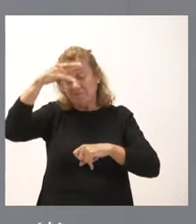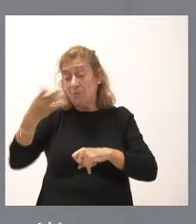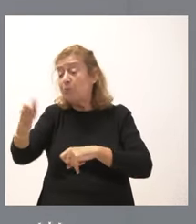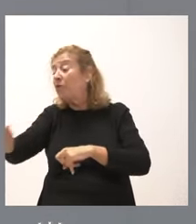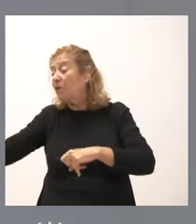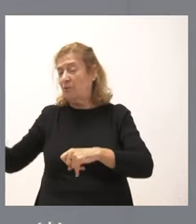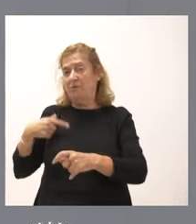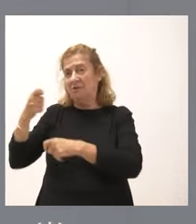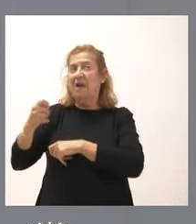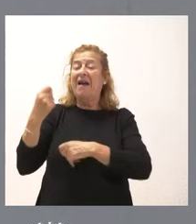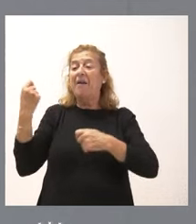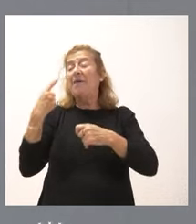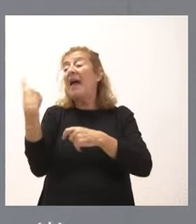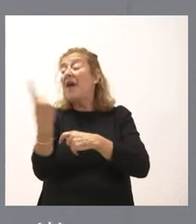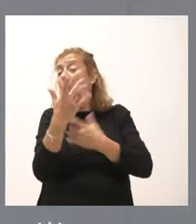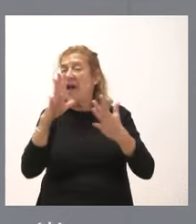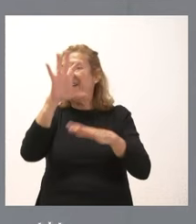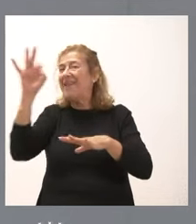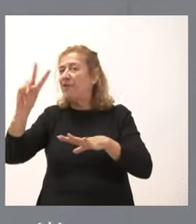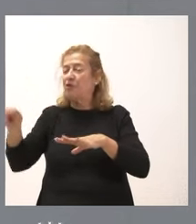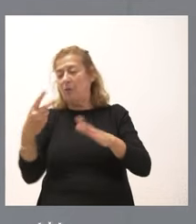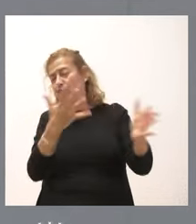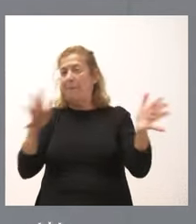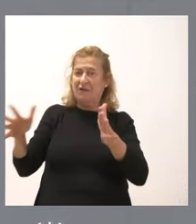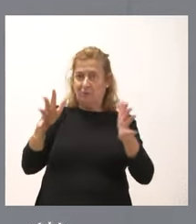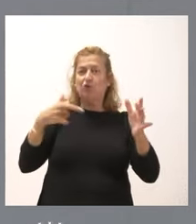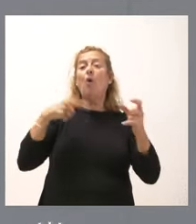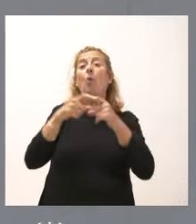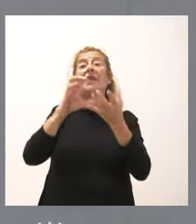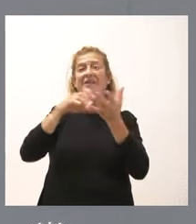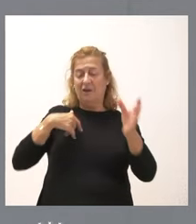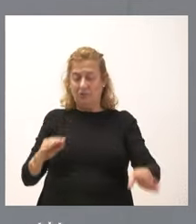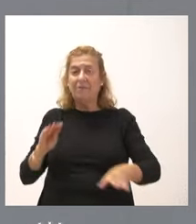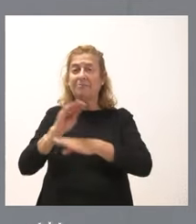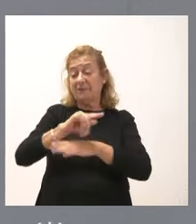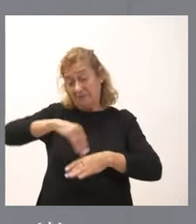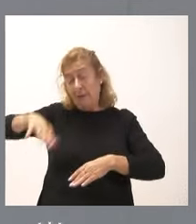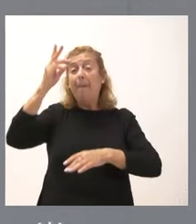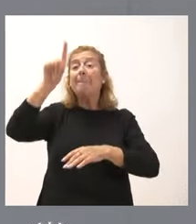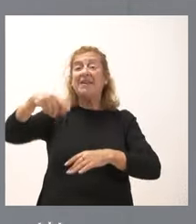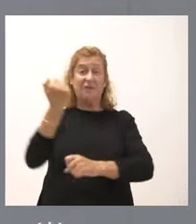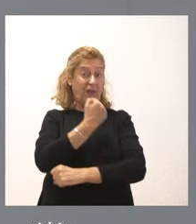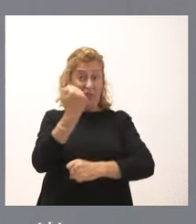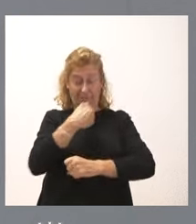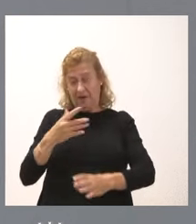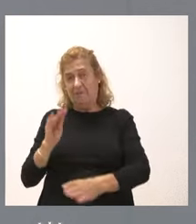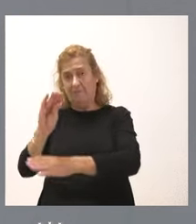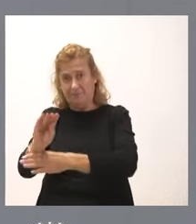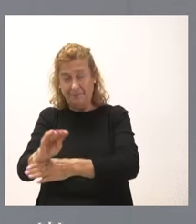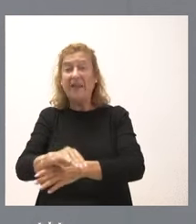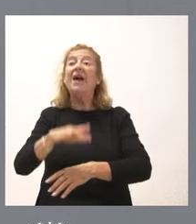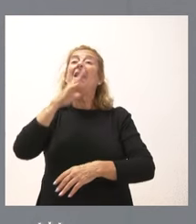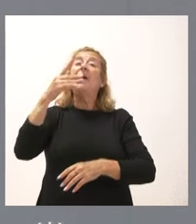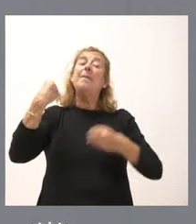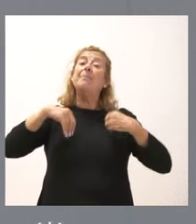aporta 500 euros. La Junta va a sufragar estos pagos a lo largo del mes de diciembre. Por lo que corresponde a la primera de las modalidades,